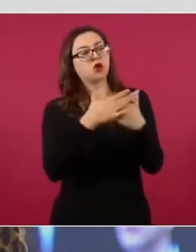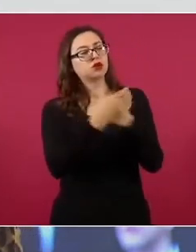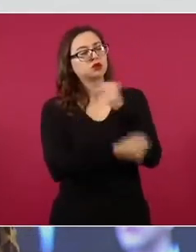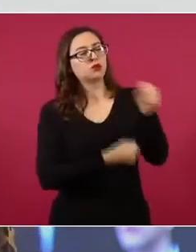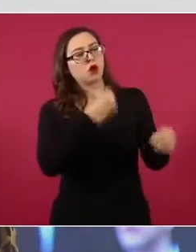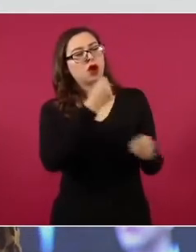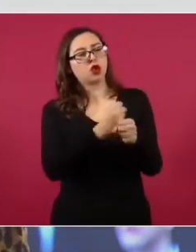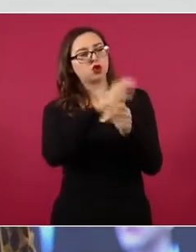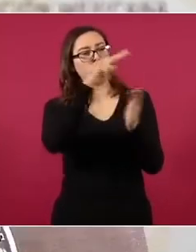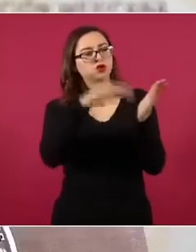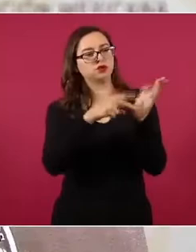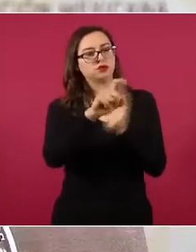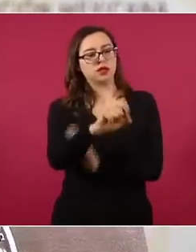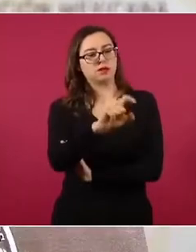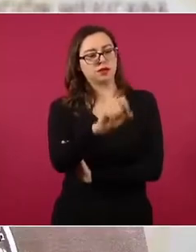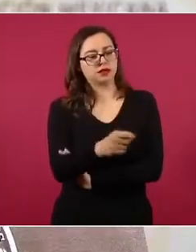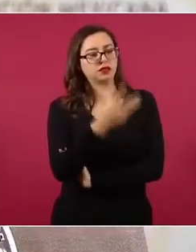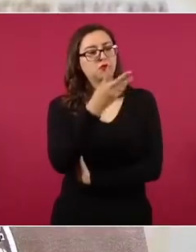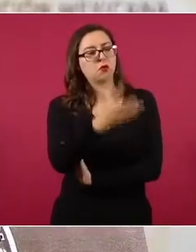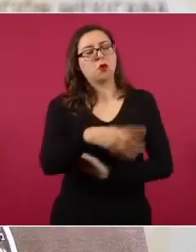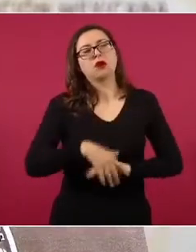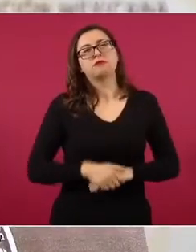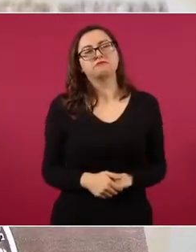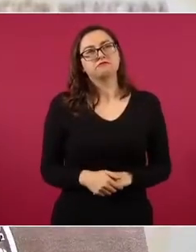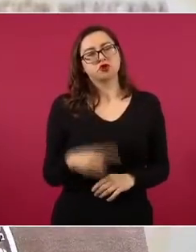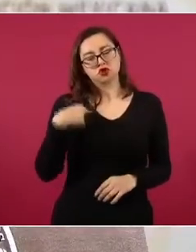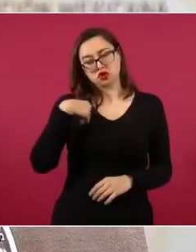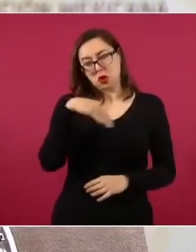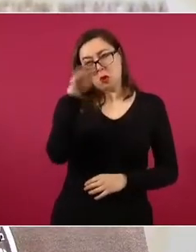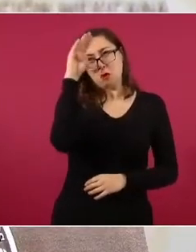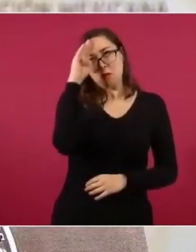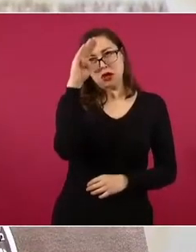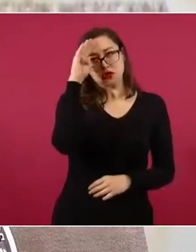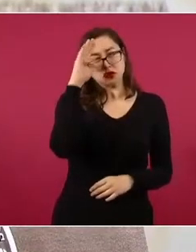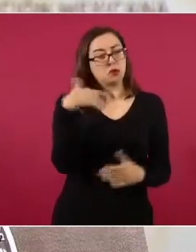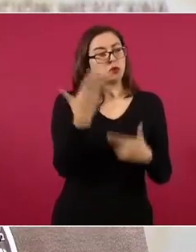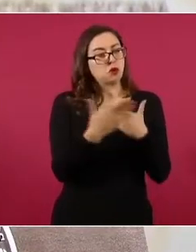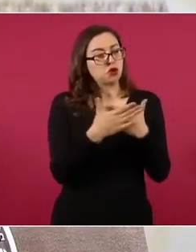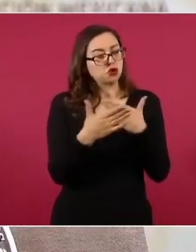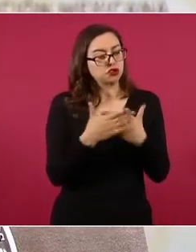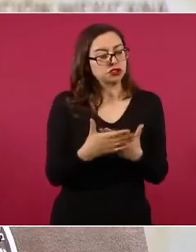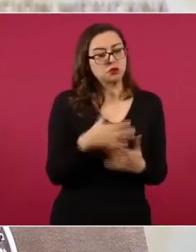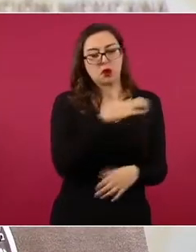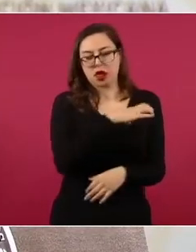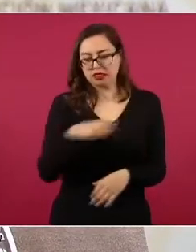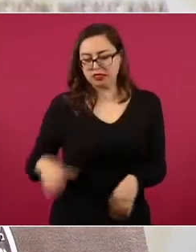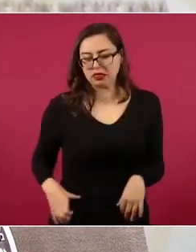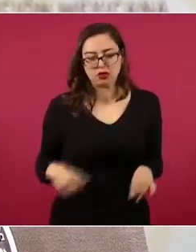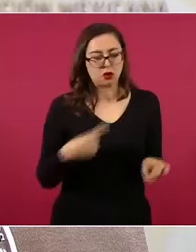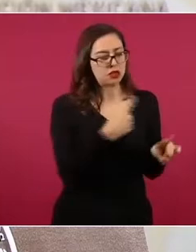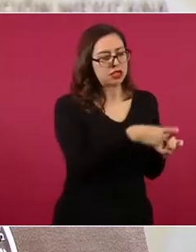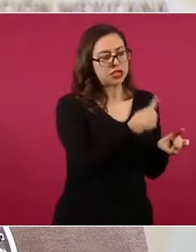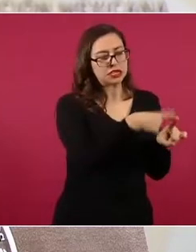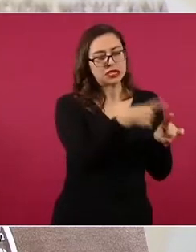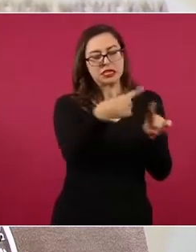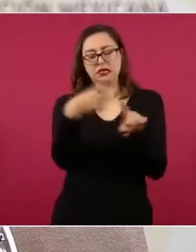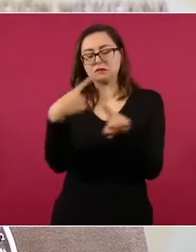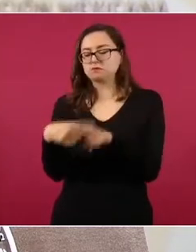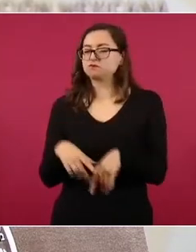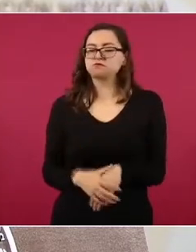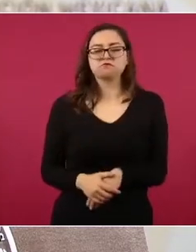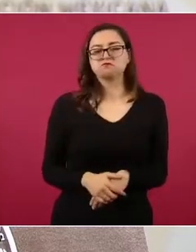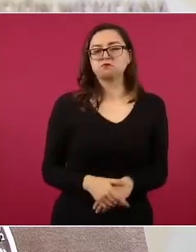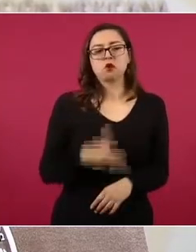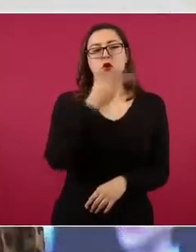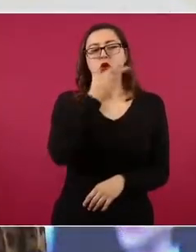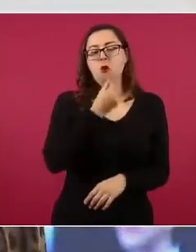Al respecto, comentó, yo creo que pocos hombres hay también colocados para este ejercicio, pocos hombres en este